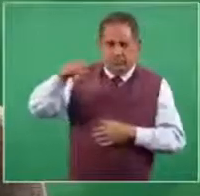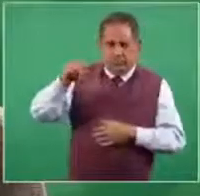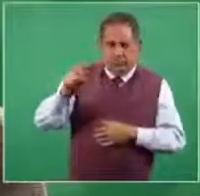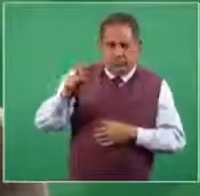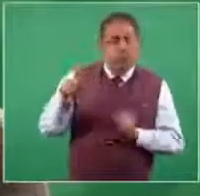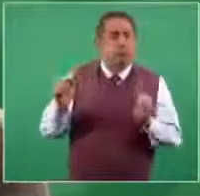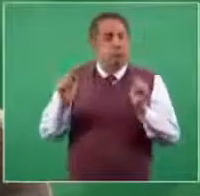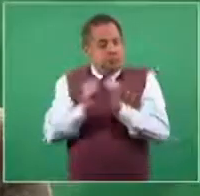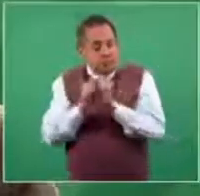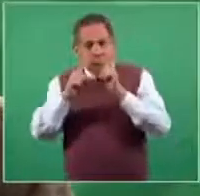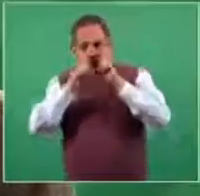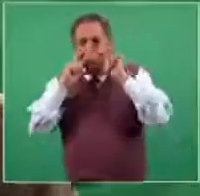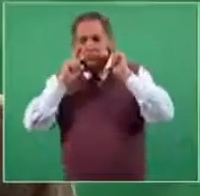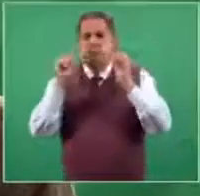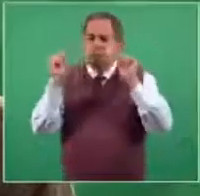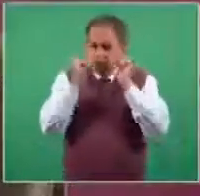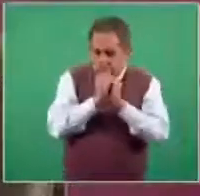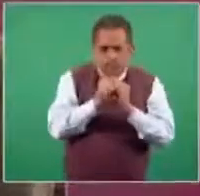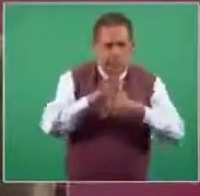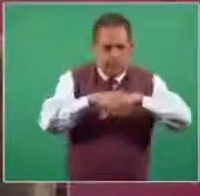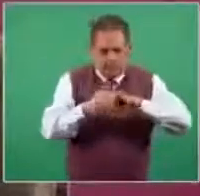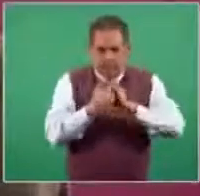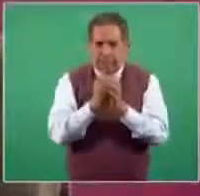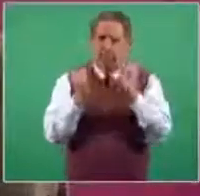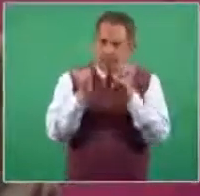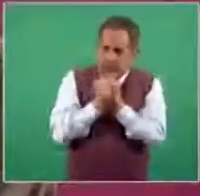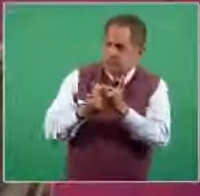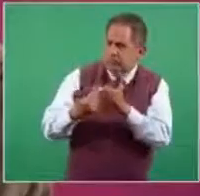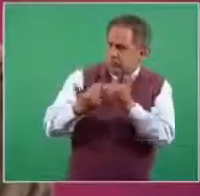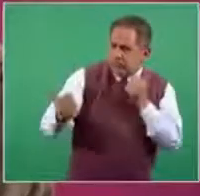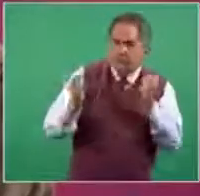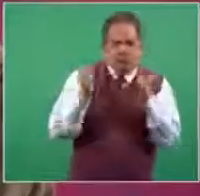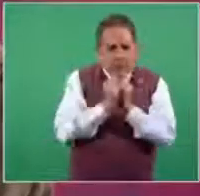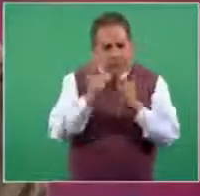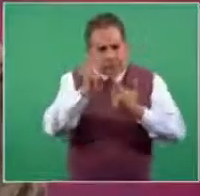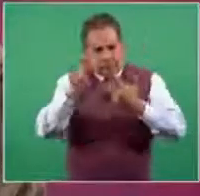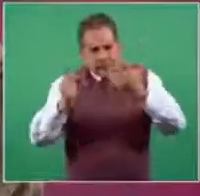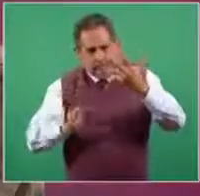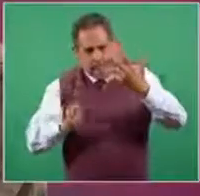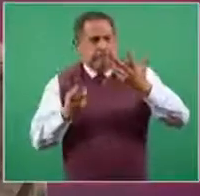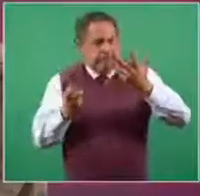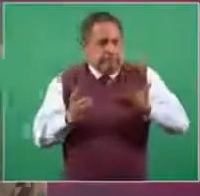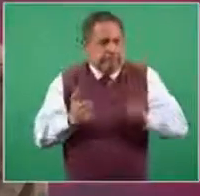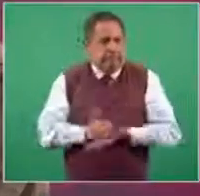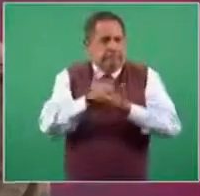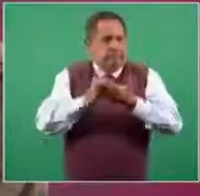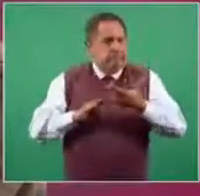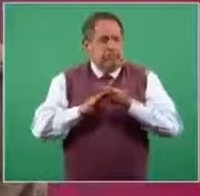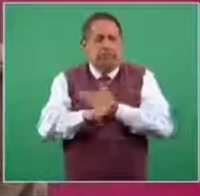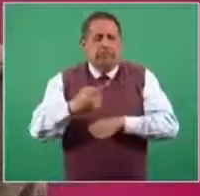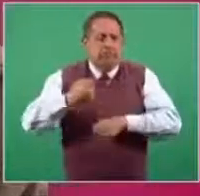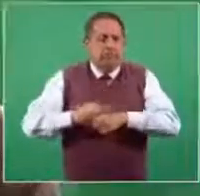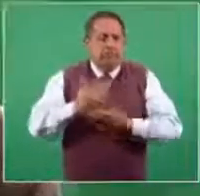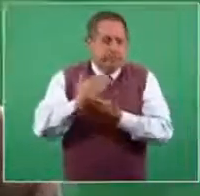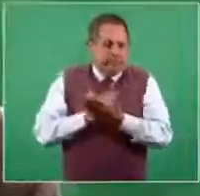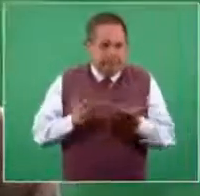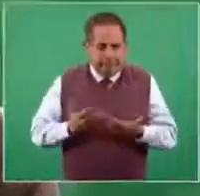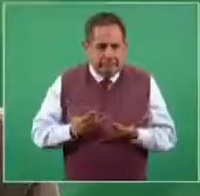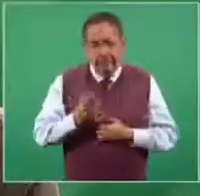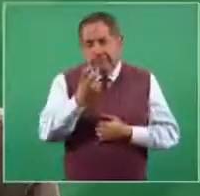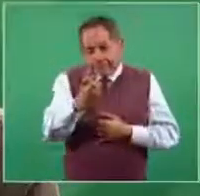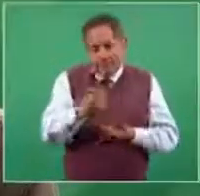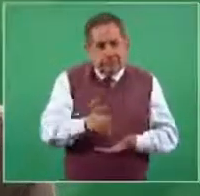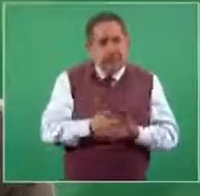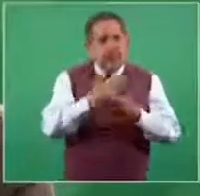en combinación con las demás medidas. Eso va a llevar a que no tengamos las muy desafortunadas